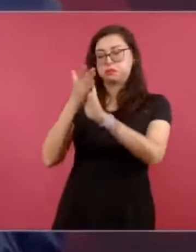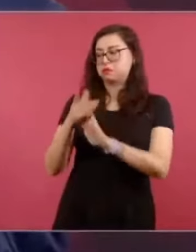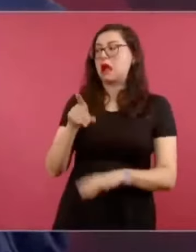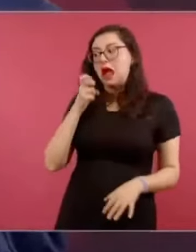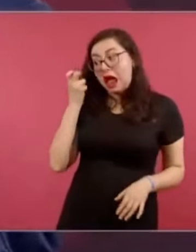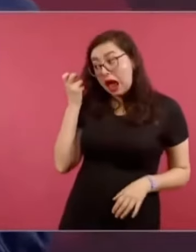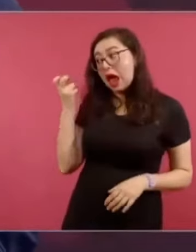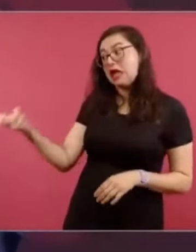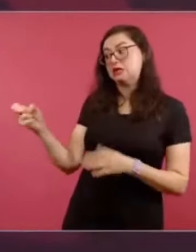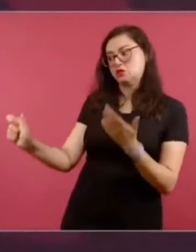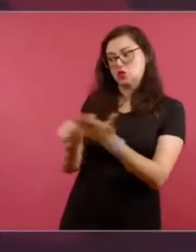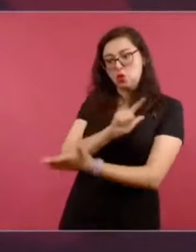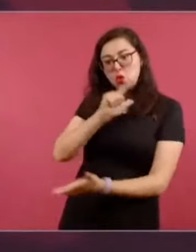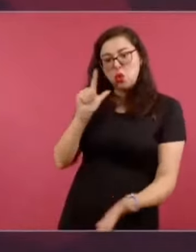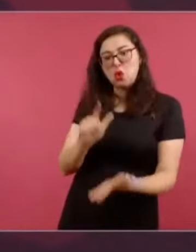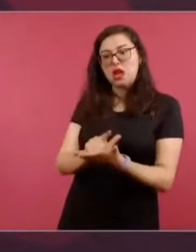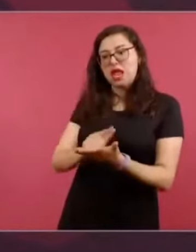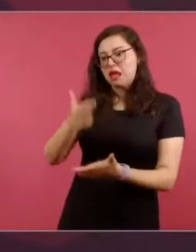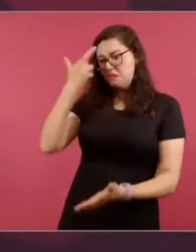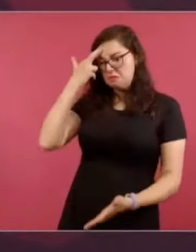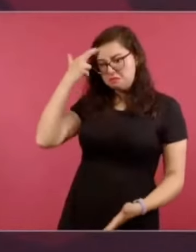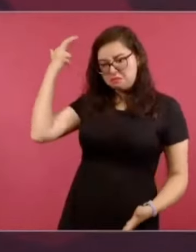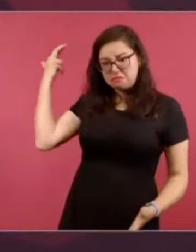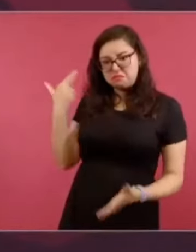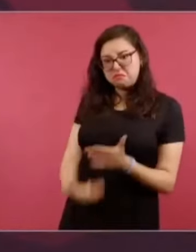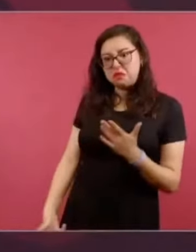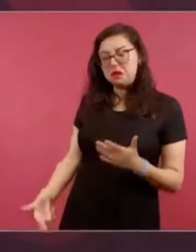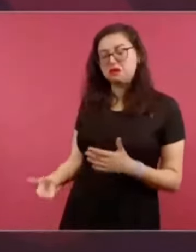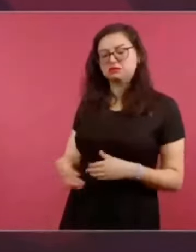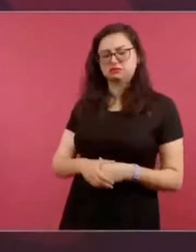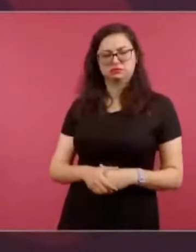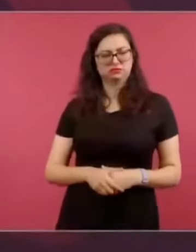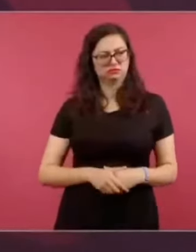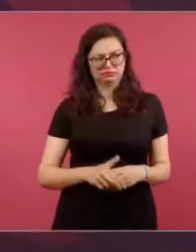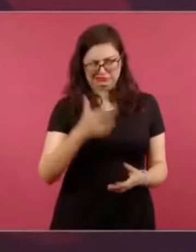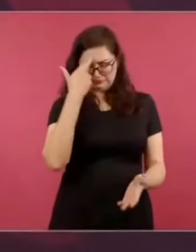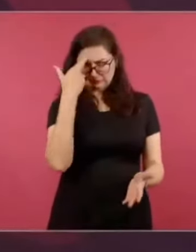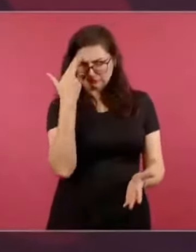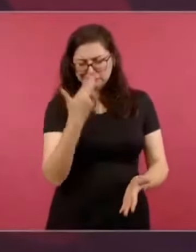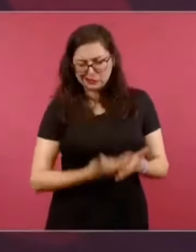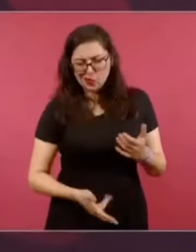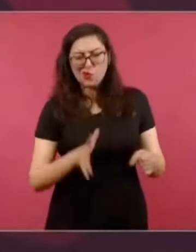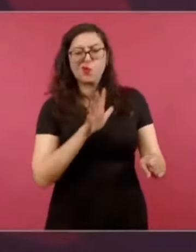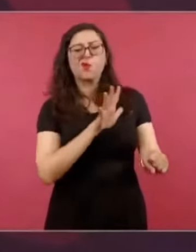sin pruebas, falso.